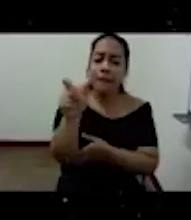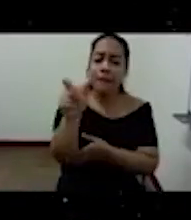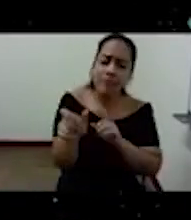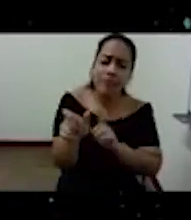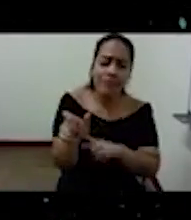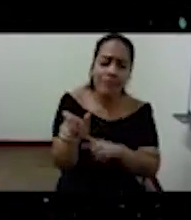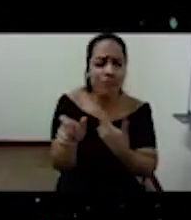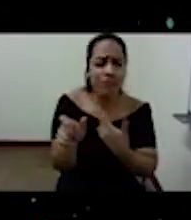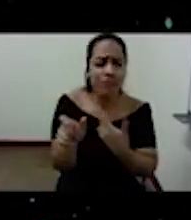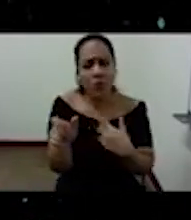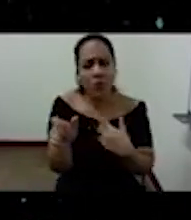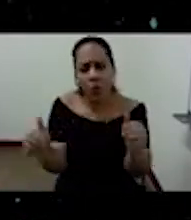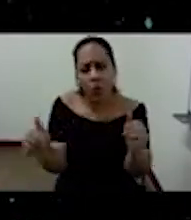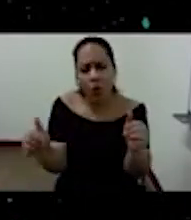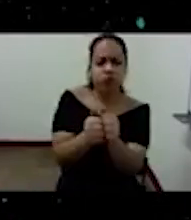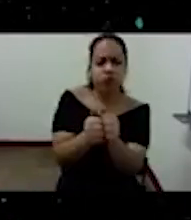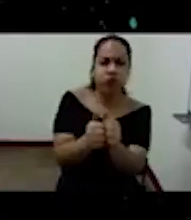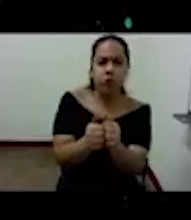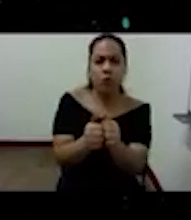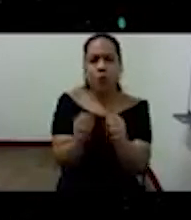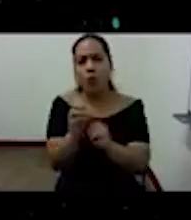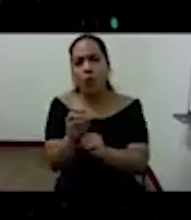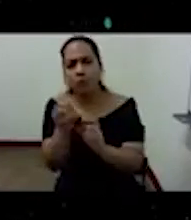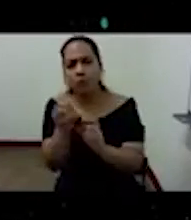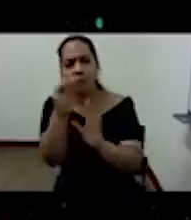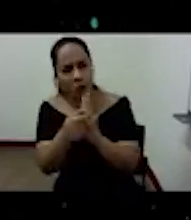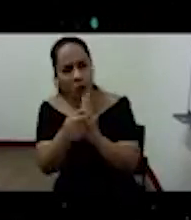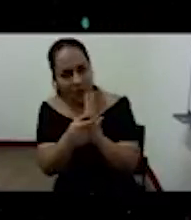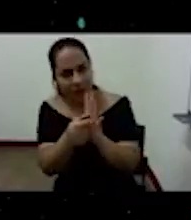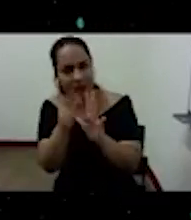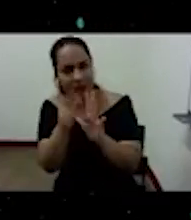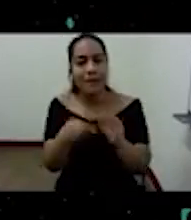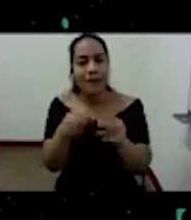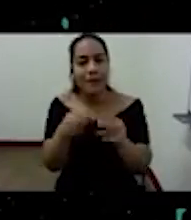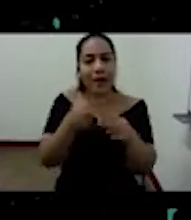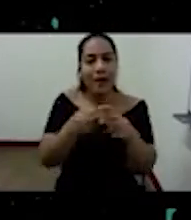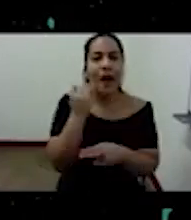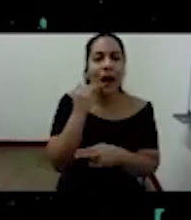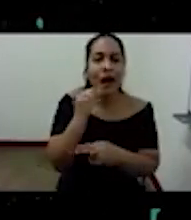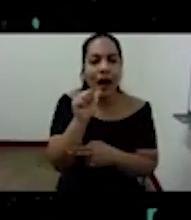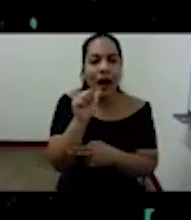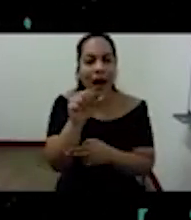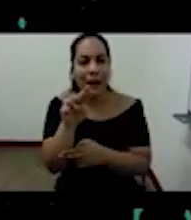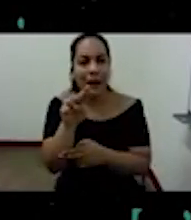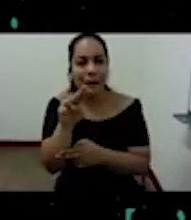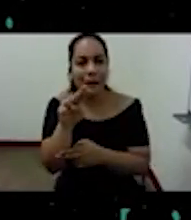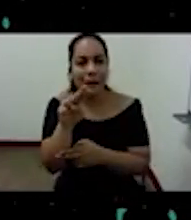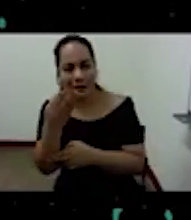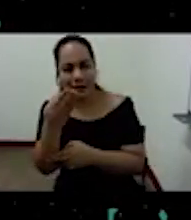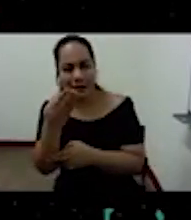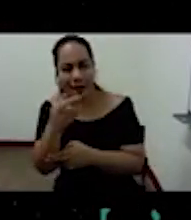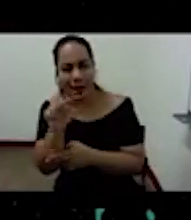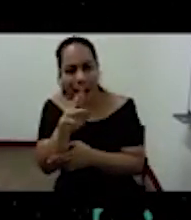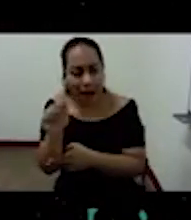compañero marido de Anna Arendt a un cierto punto de su vida